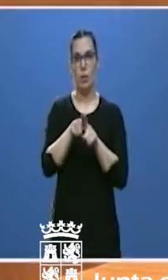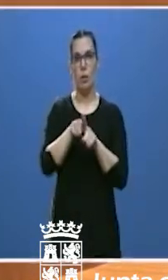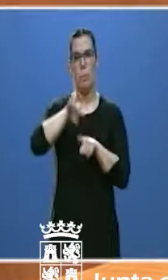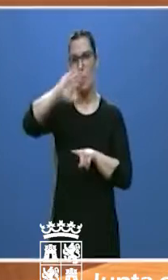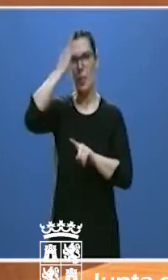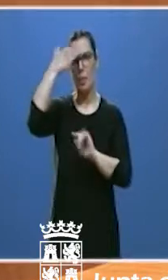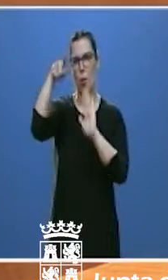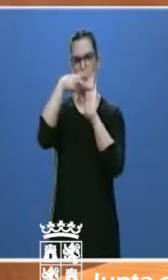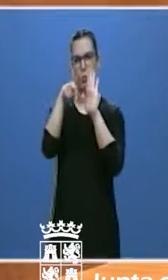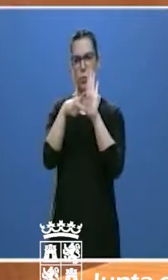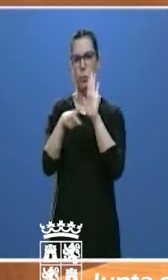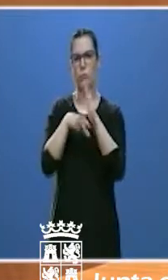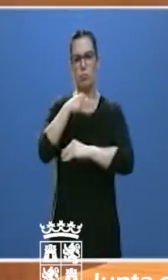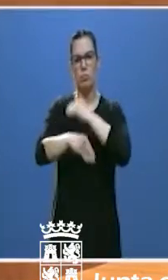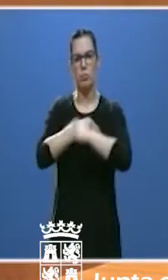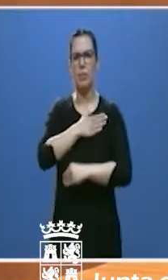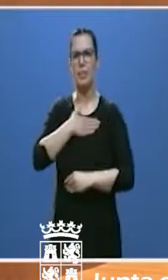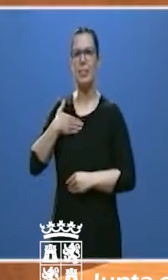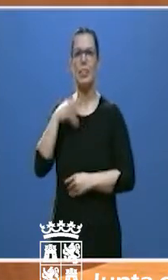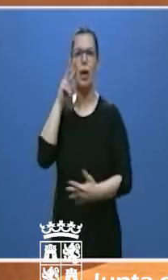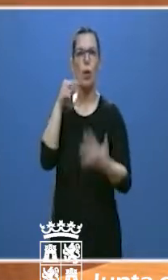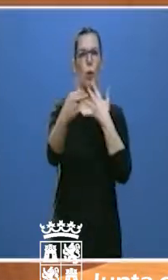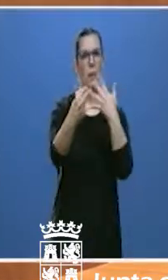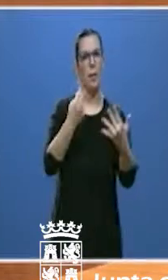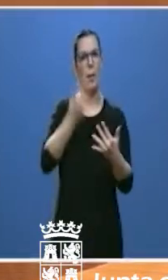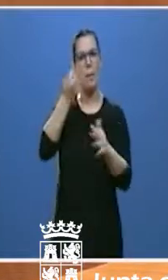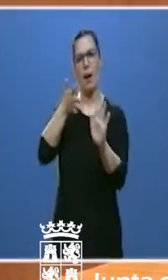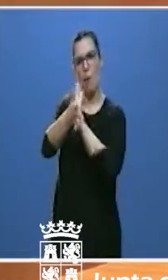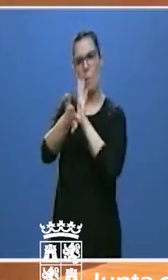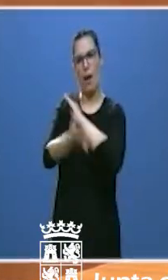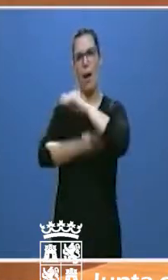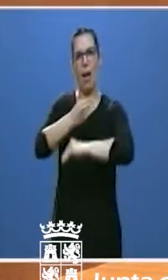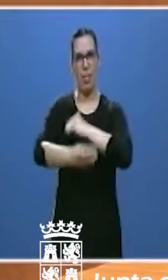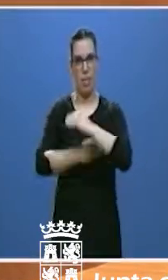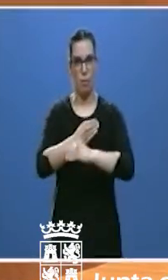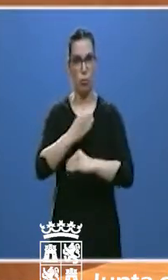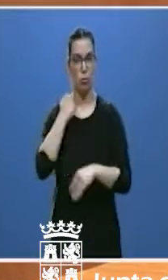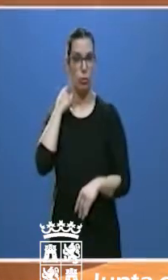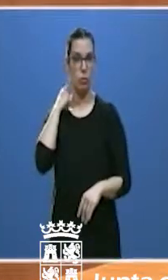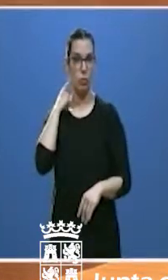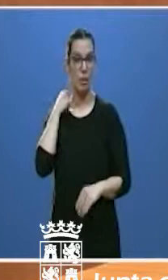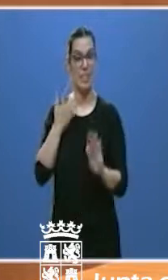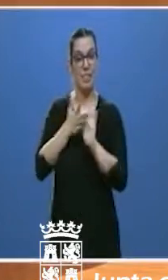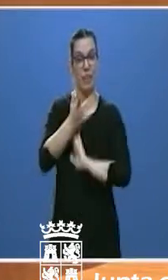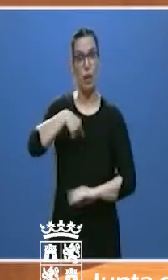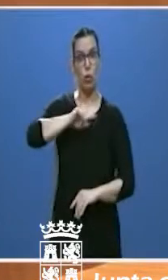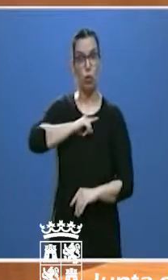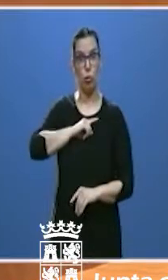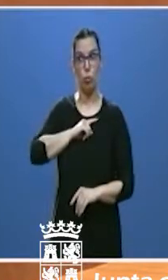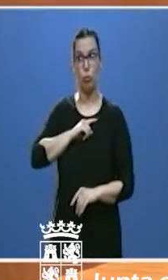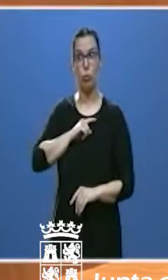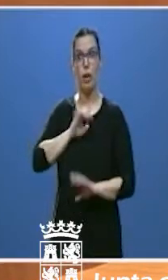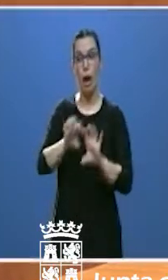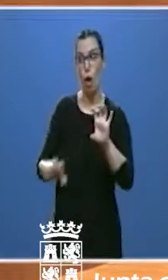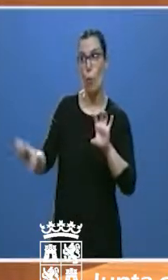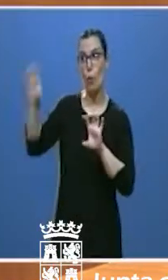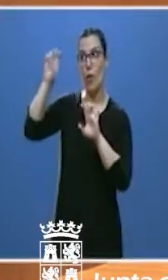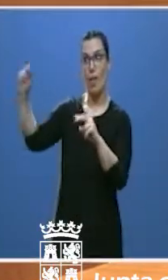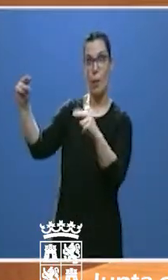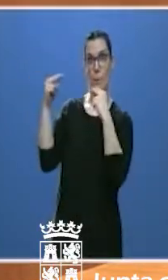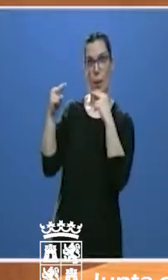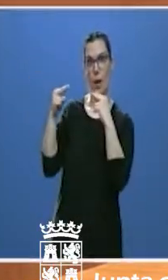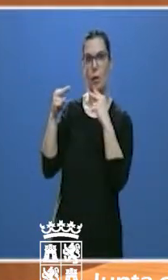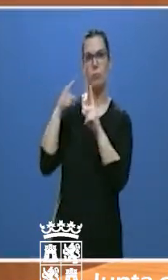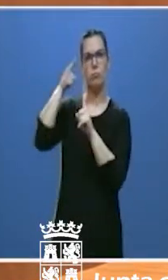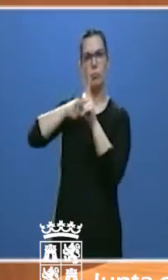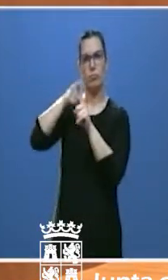principios de transparencia y rendición de cuenta, lo que nos ha convertido en un referente en nuestro país. Con ruedas